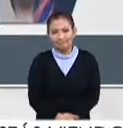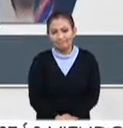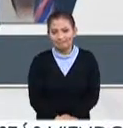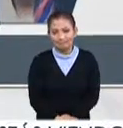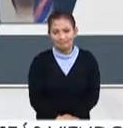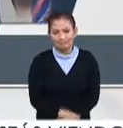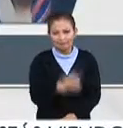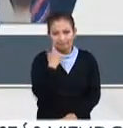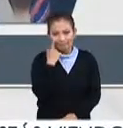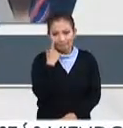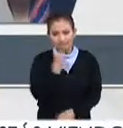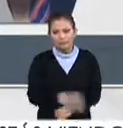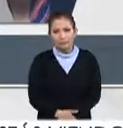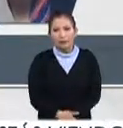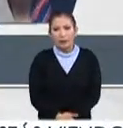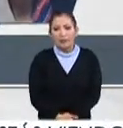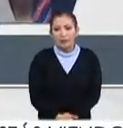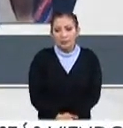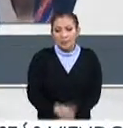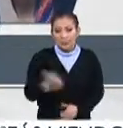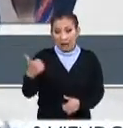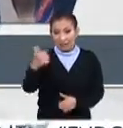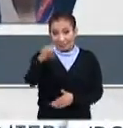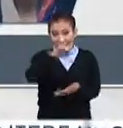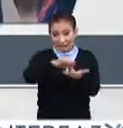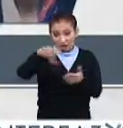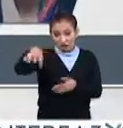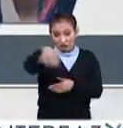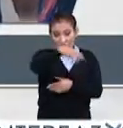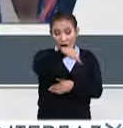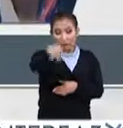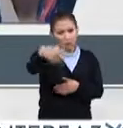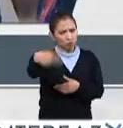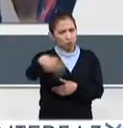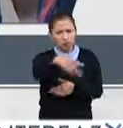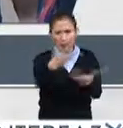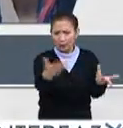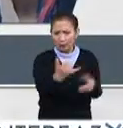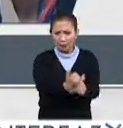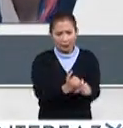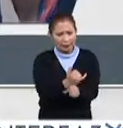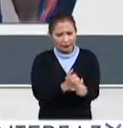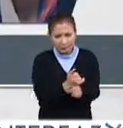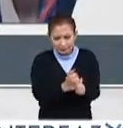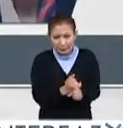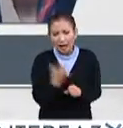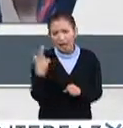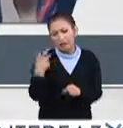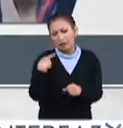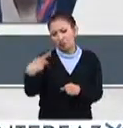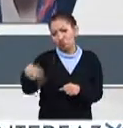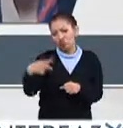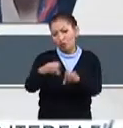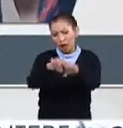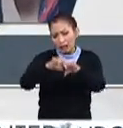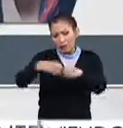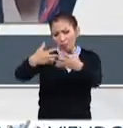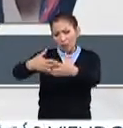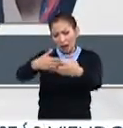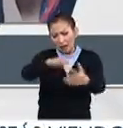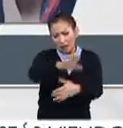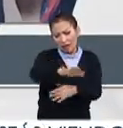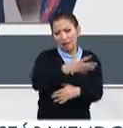Mira, ellos realizan ya investigación soltera, se han equipado, han